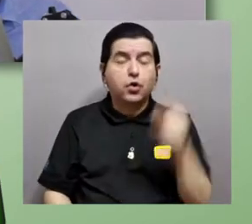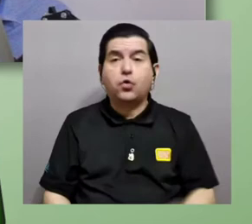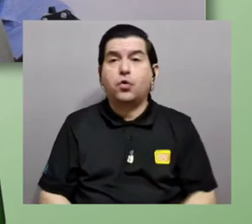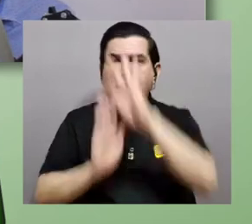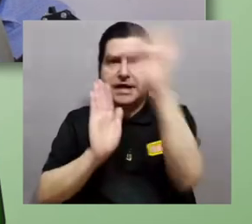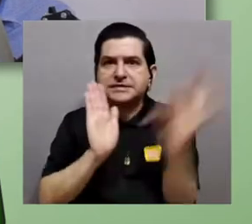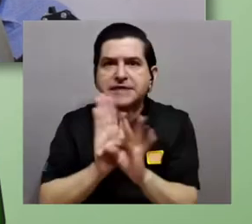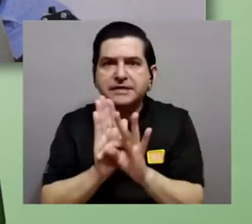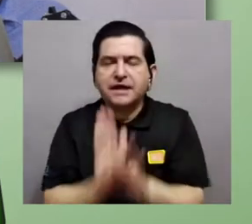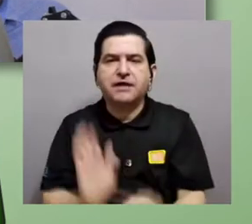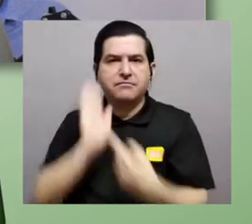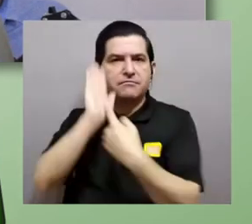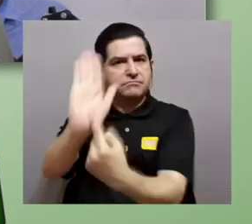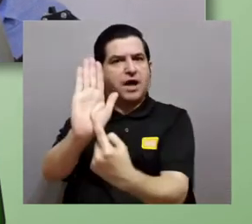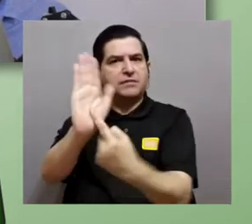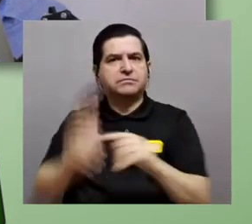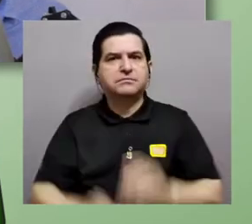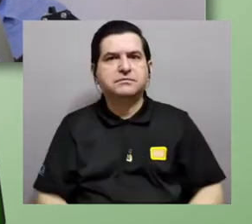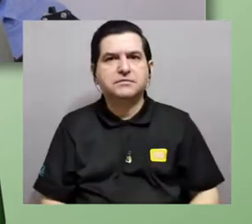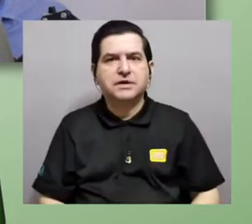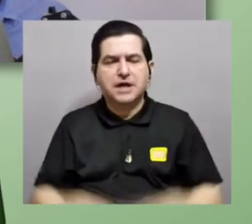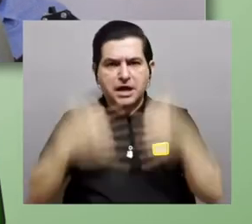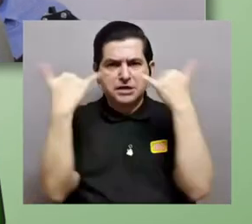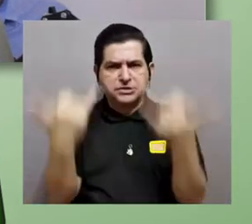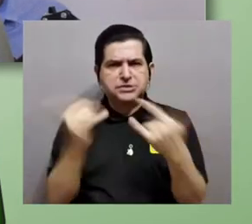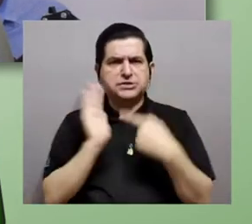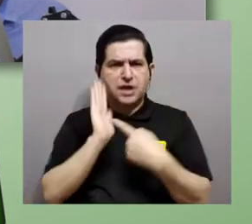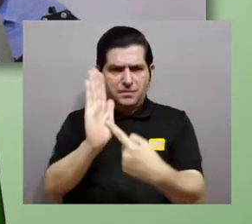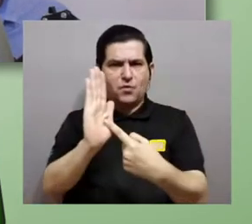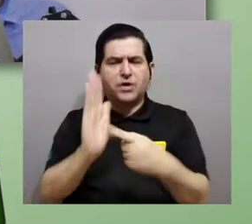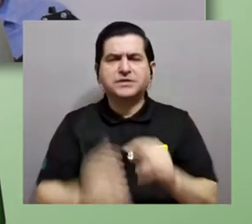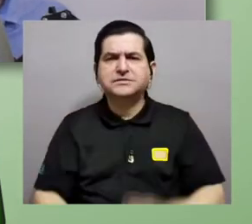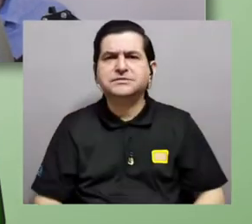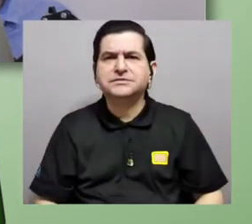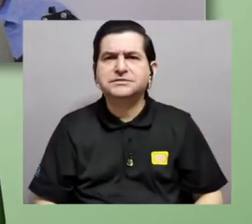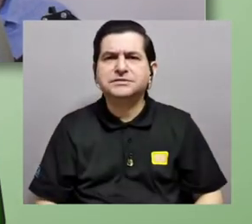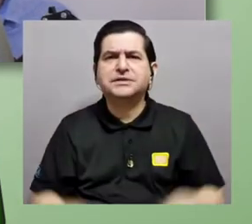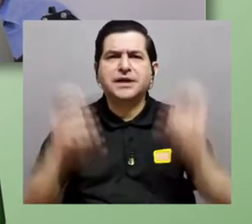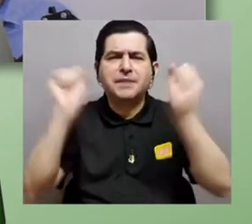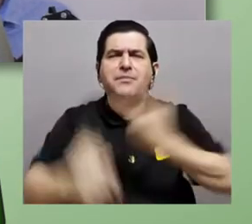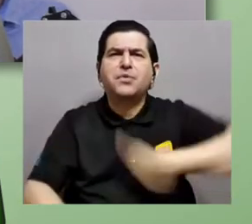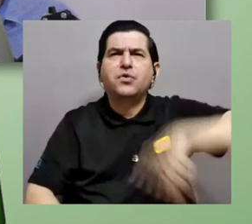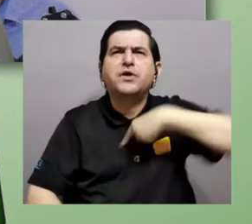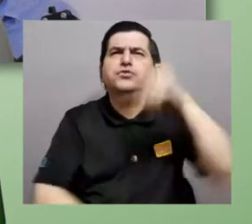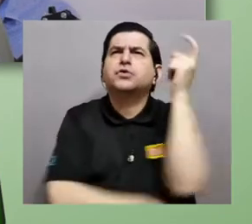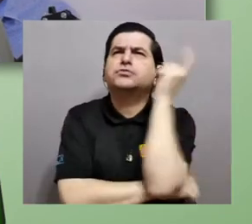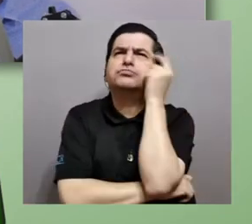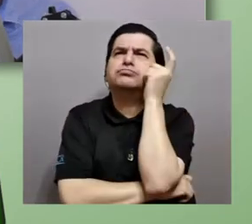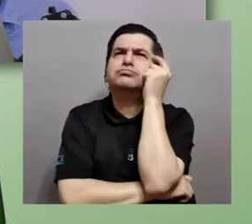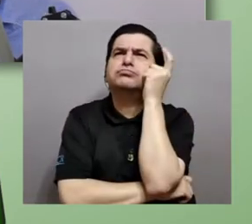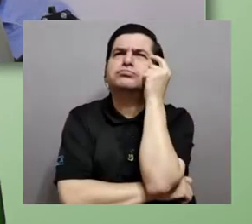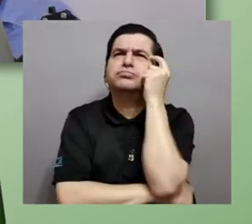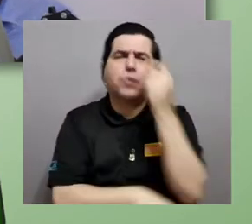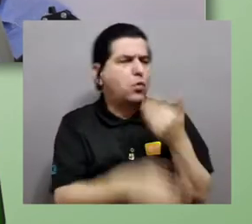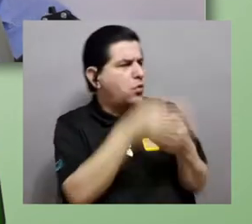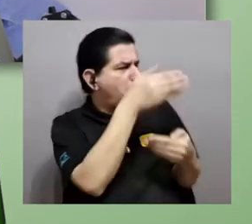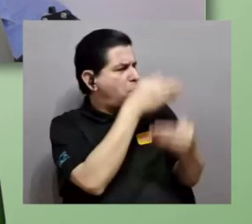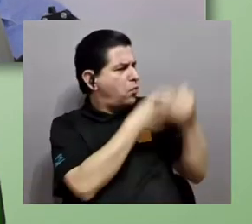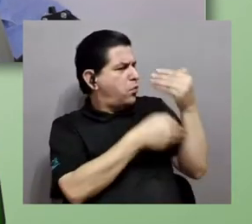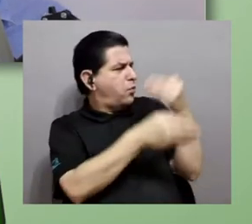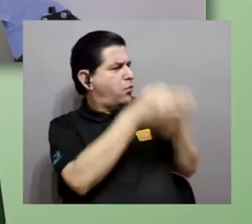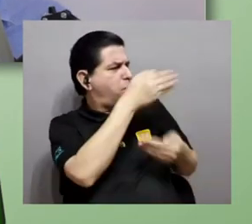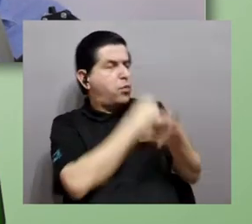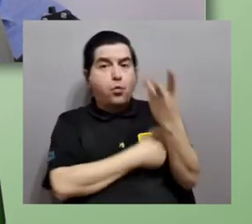con esa tabla y esta exposición que usted nos ha dado, nos da espacio para ir pensando hasta atrás